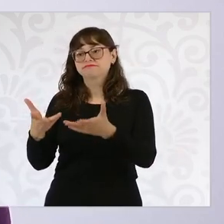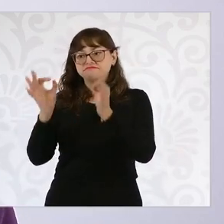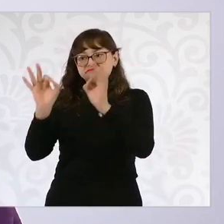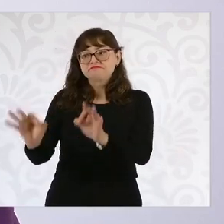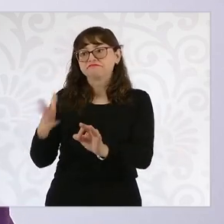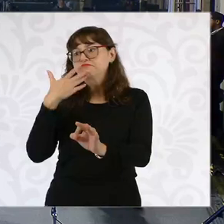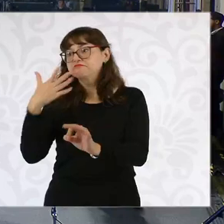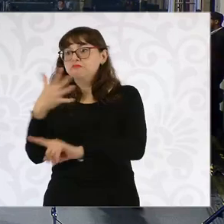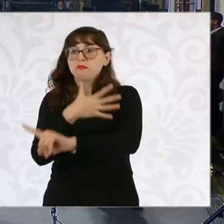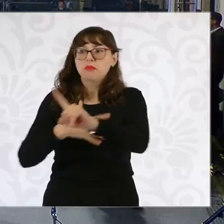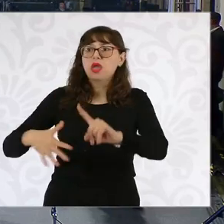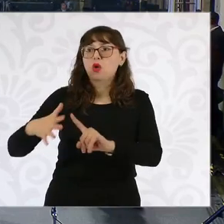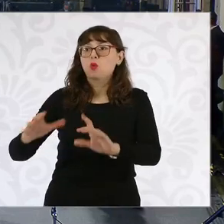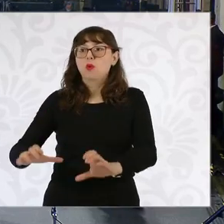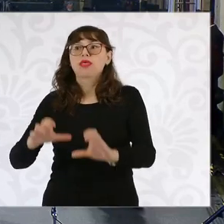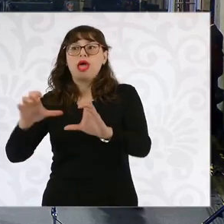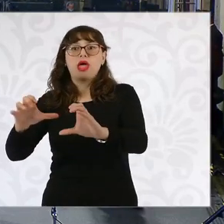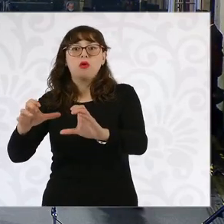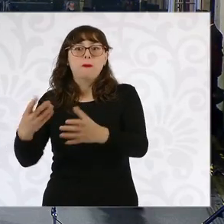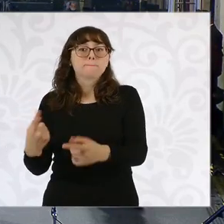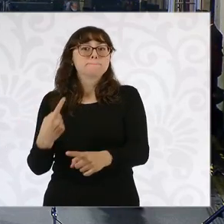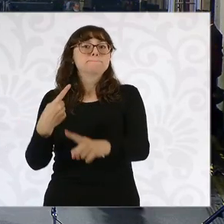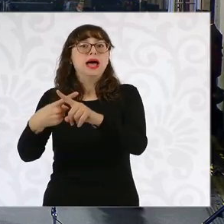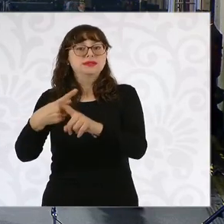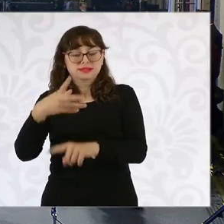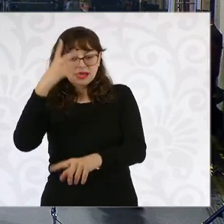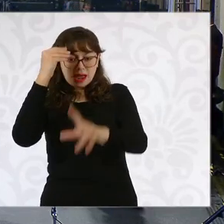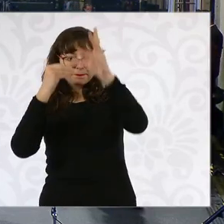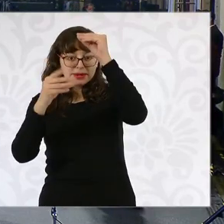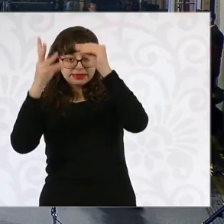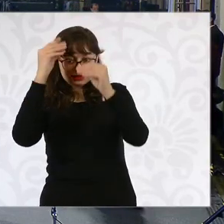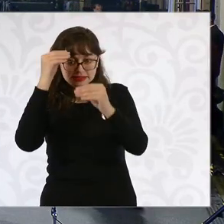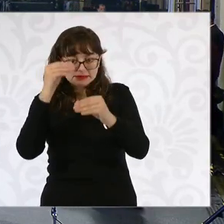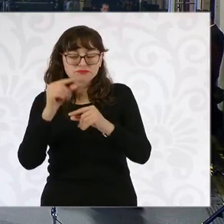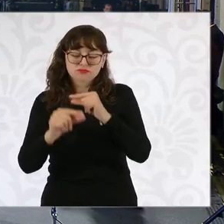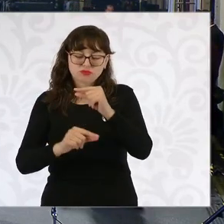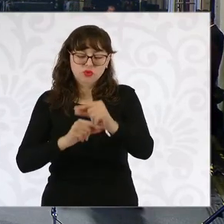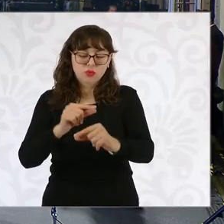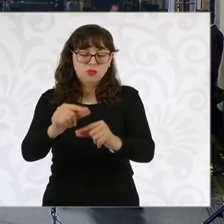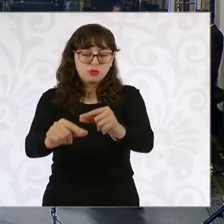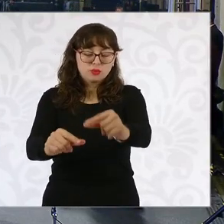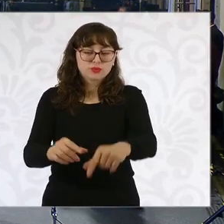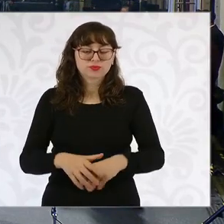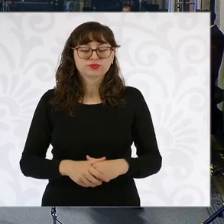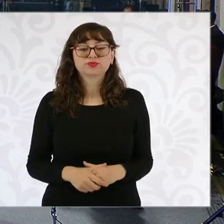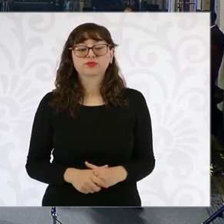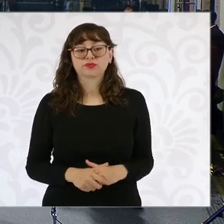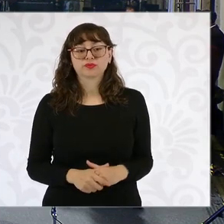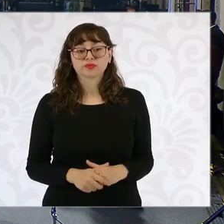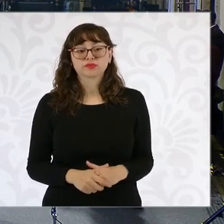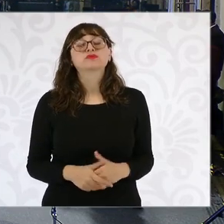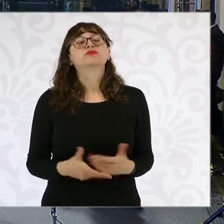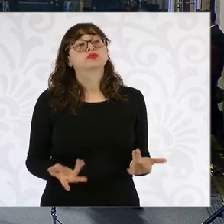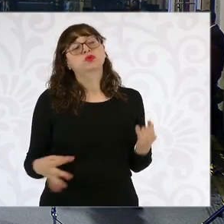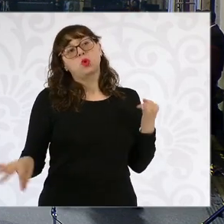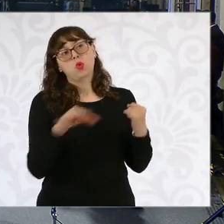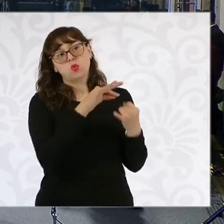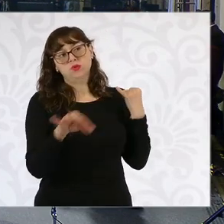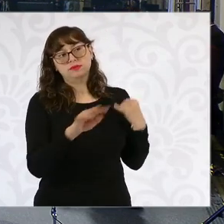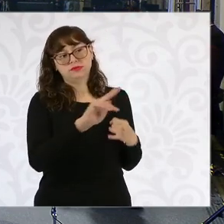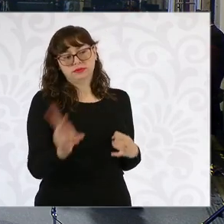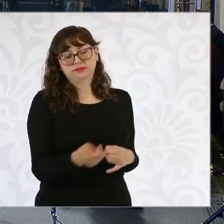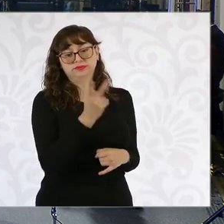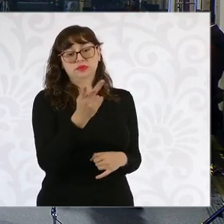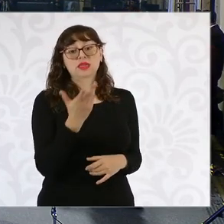es algo que tenemos que ir avanzando poco a poco. Ya para finalizar, presidenta. La semana pasada una diputada de